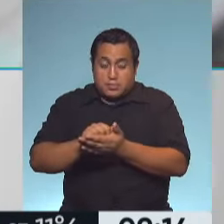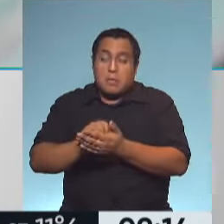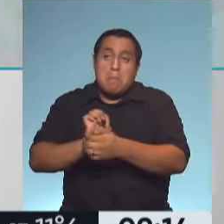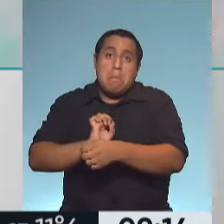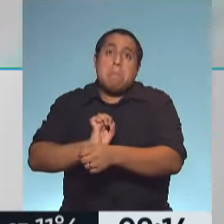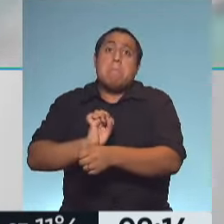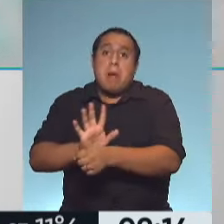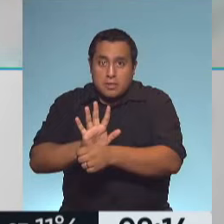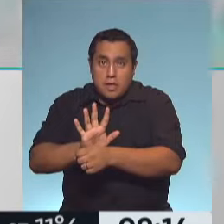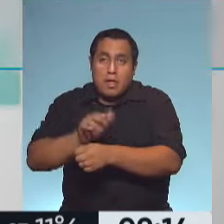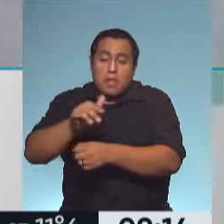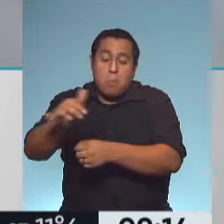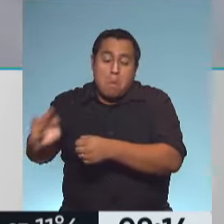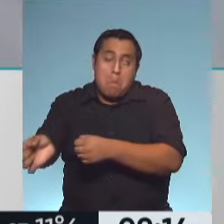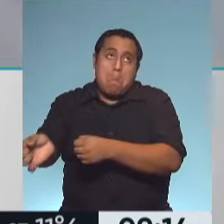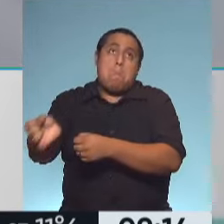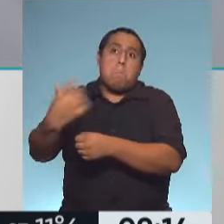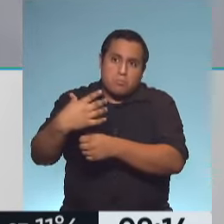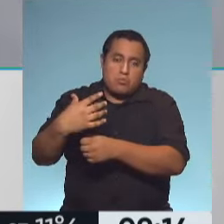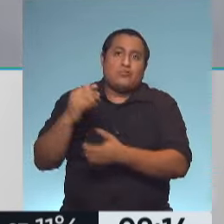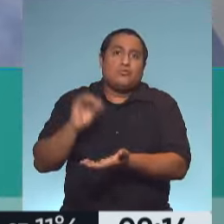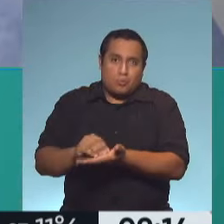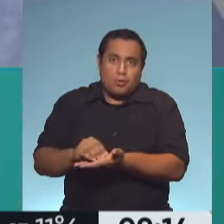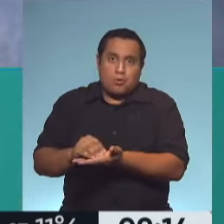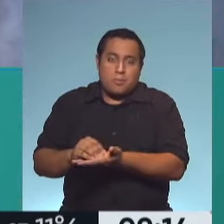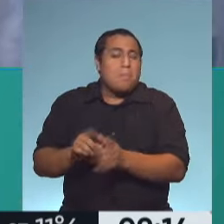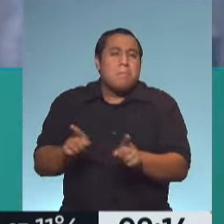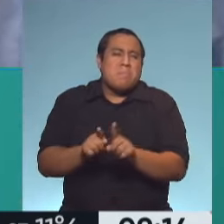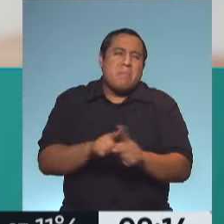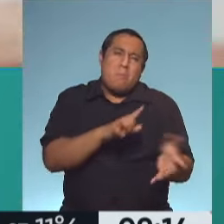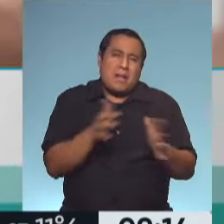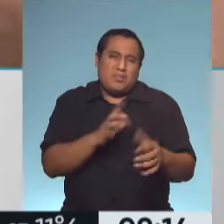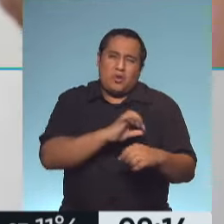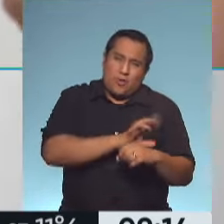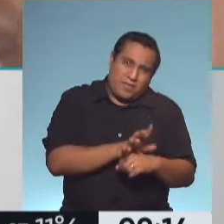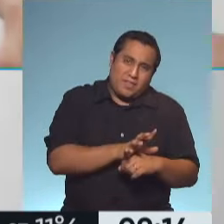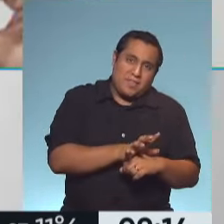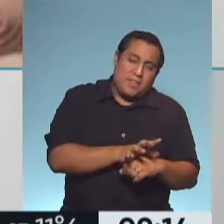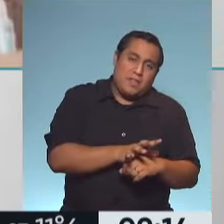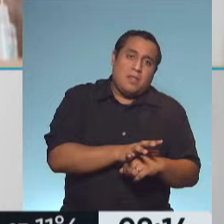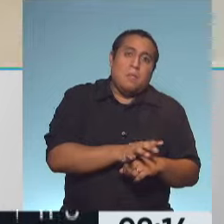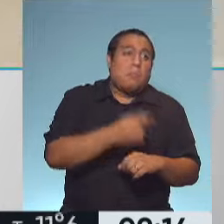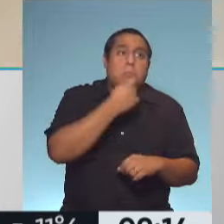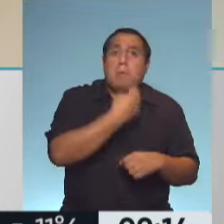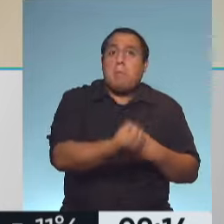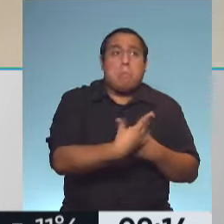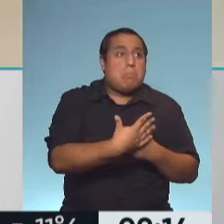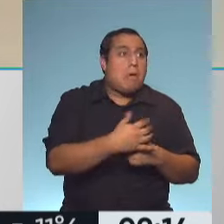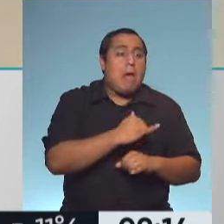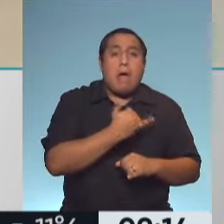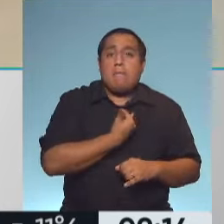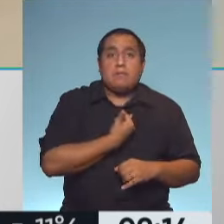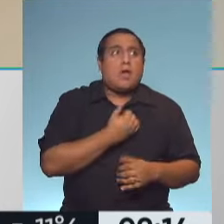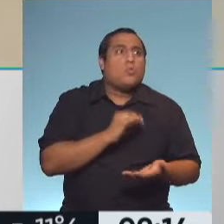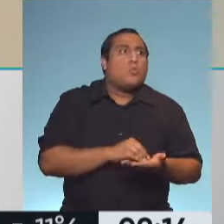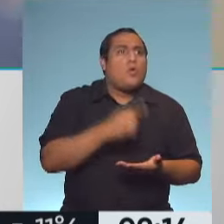turno para la vacuna COVID en algunos lugares, va a suceder lo mismo con la vacuna antigripal. Si no te dicen, no te llega el turno con el día, la hora